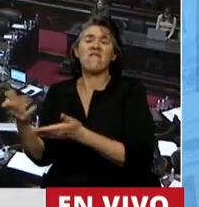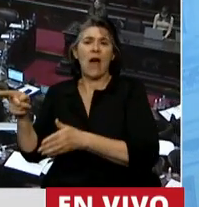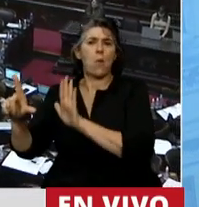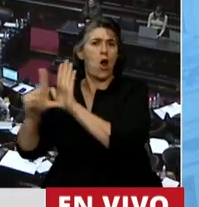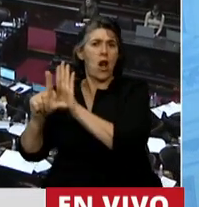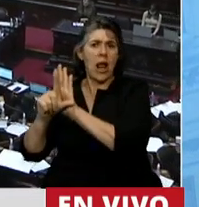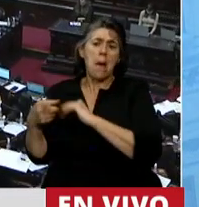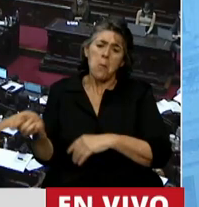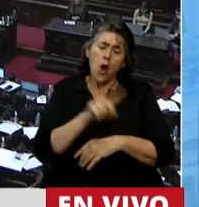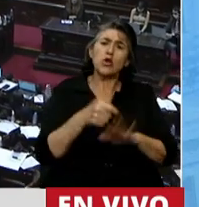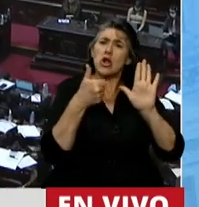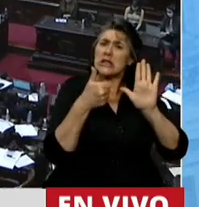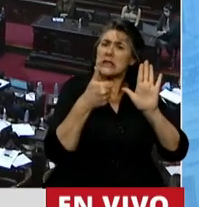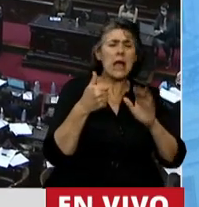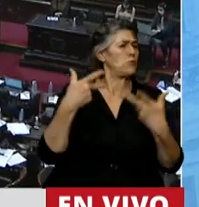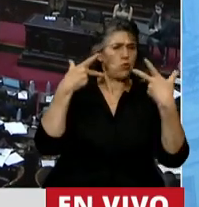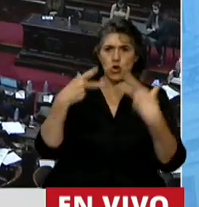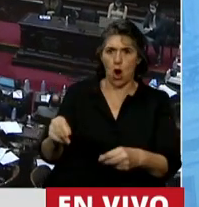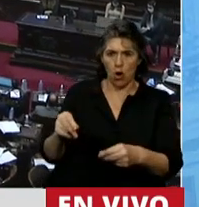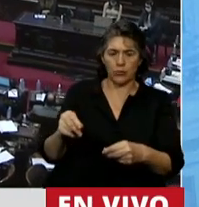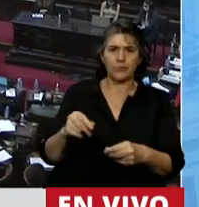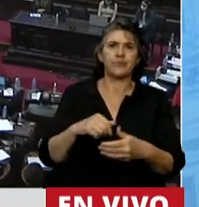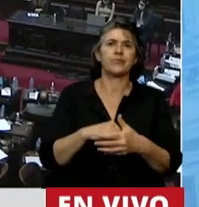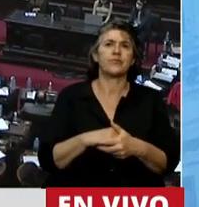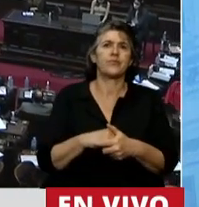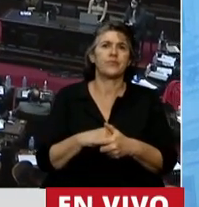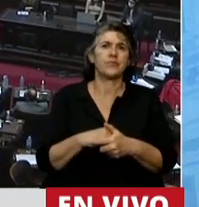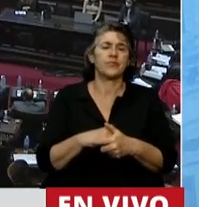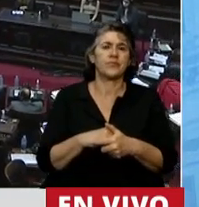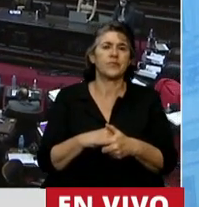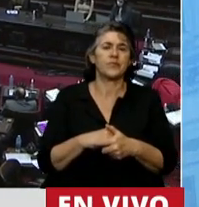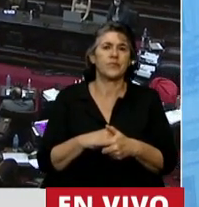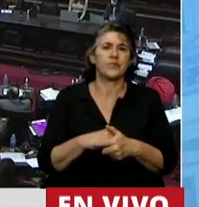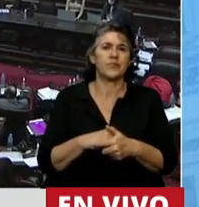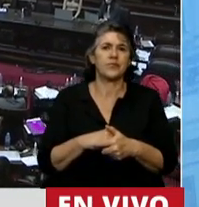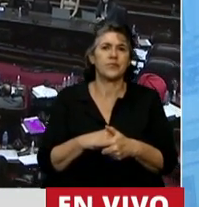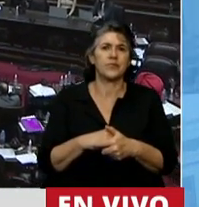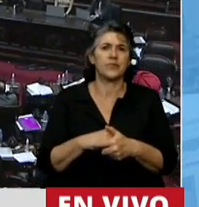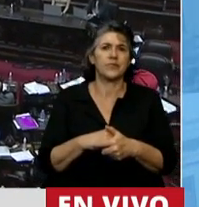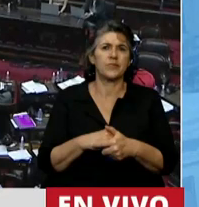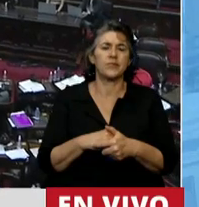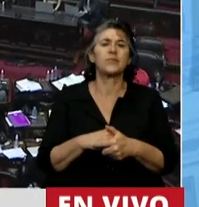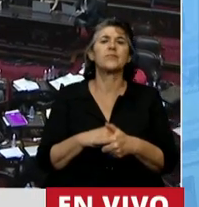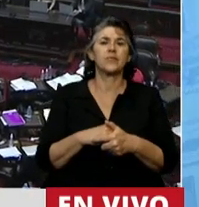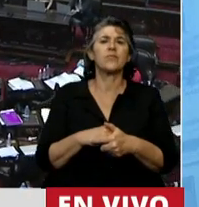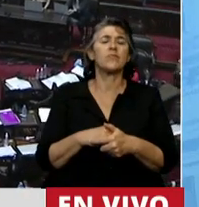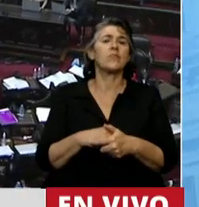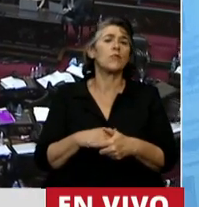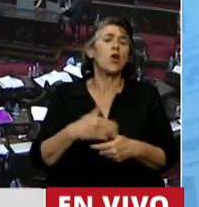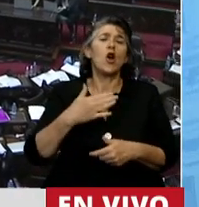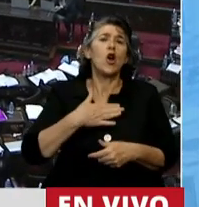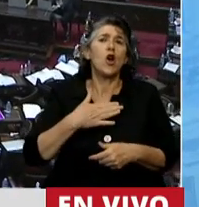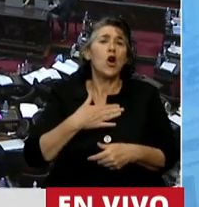no así los restantes seis. Entonces, lo que realmente pretendo